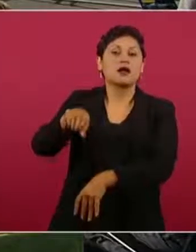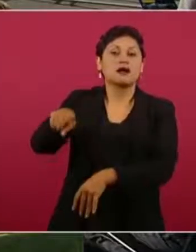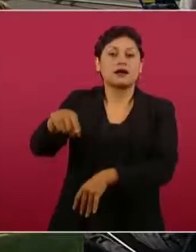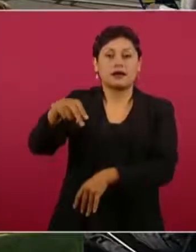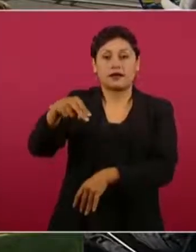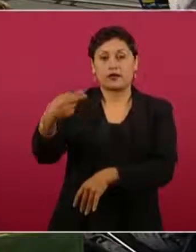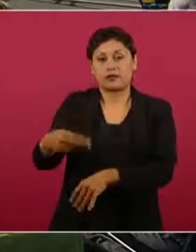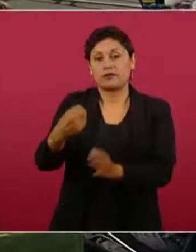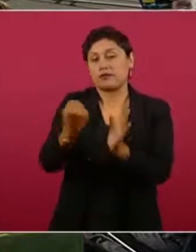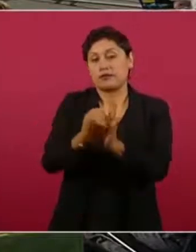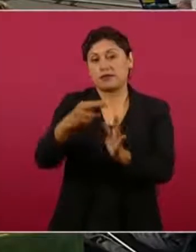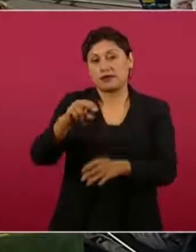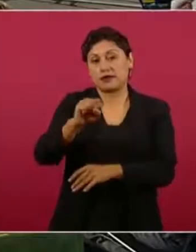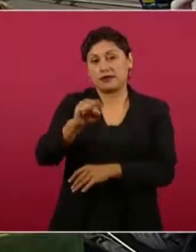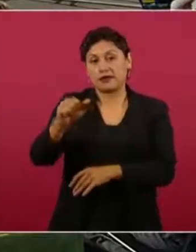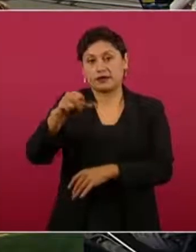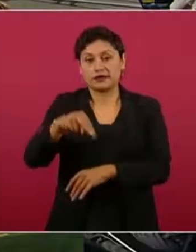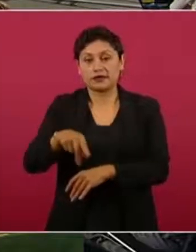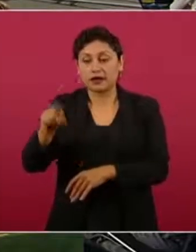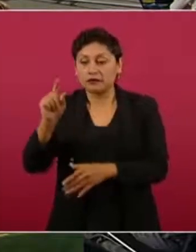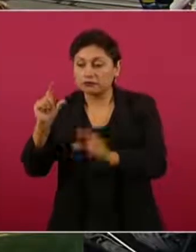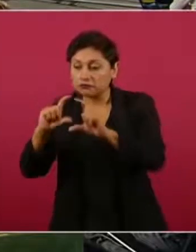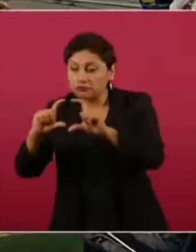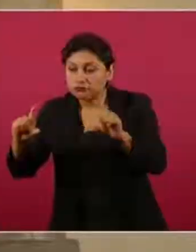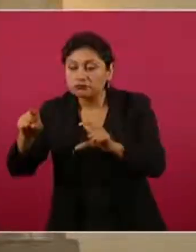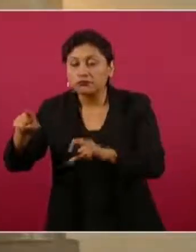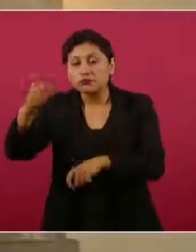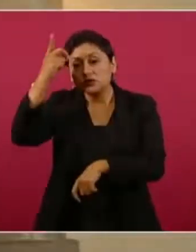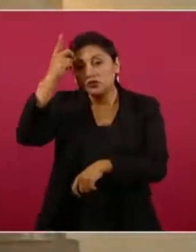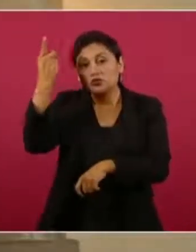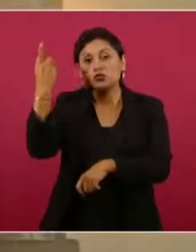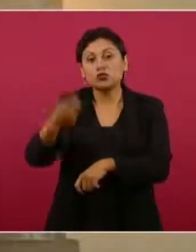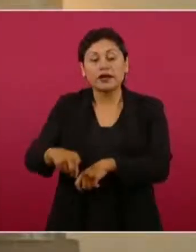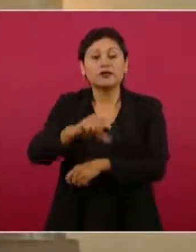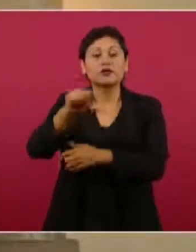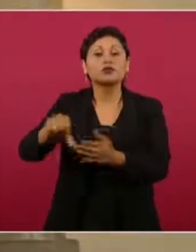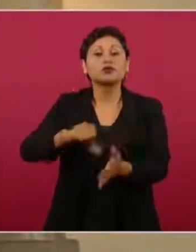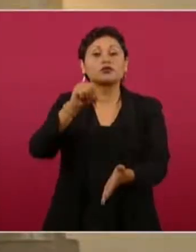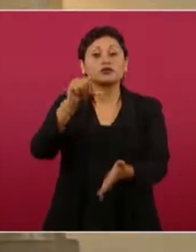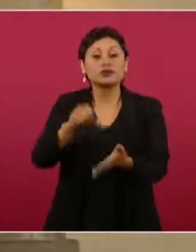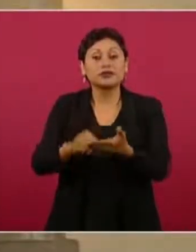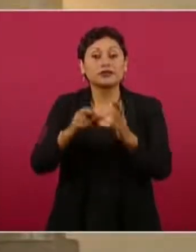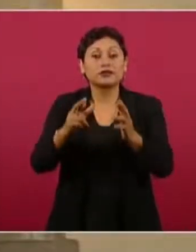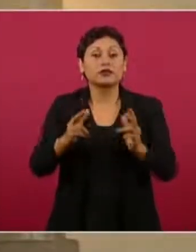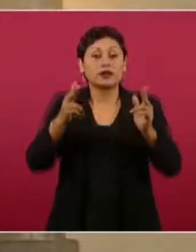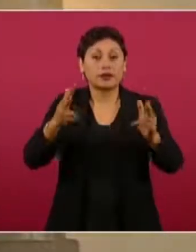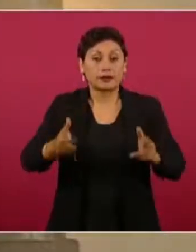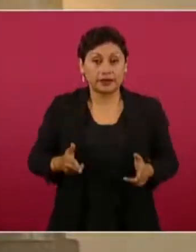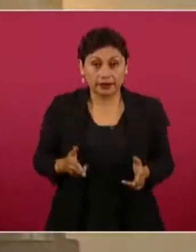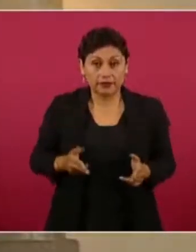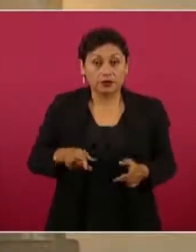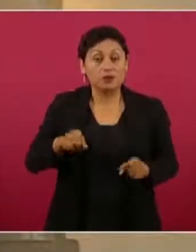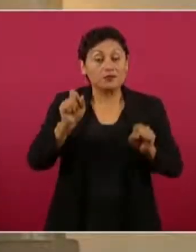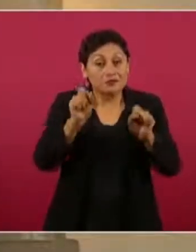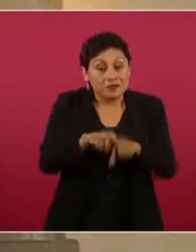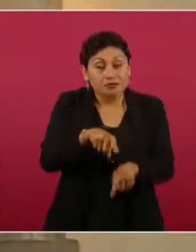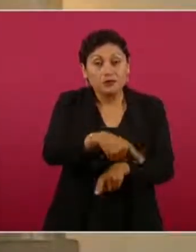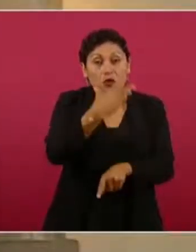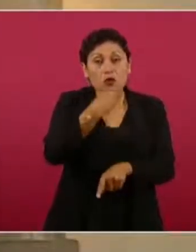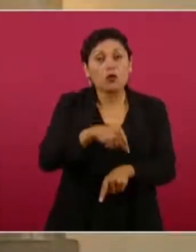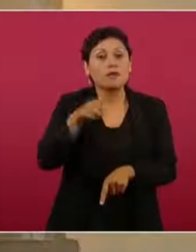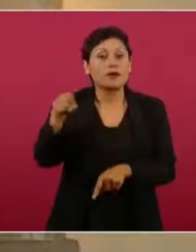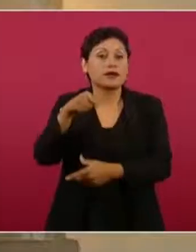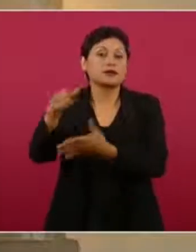propiedad del centro de rehabilitación, en donde la víctima estaba recibiendo tratamiento de rehabilitación,